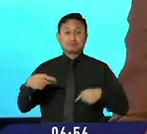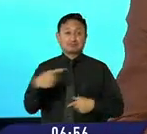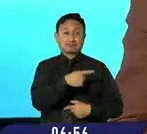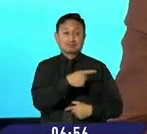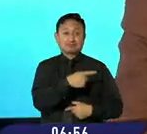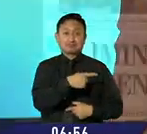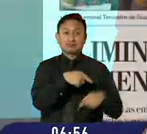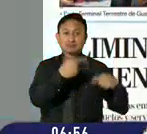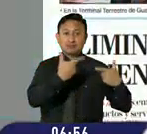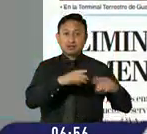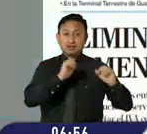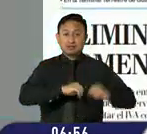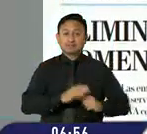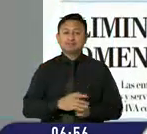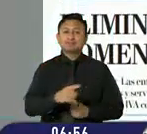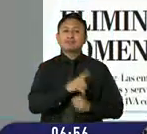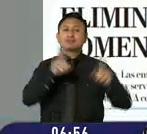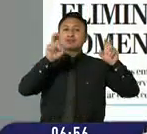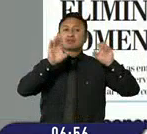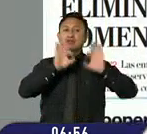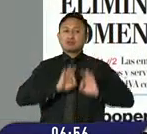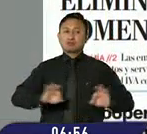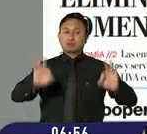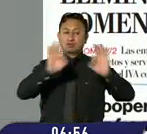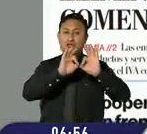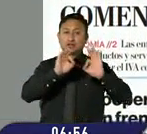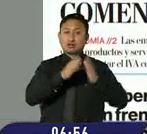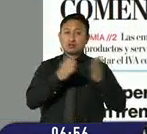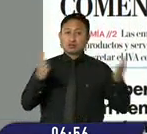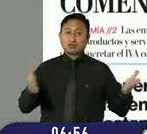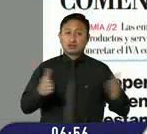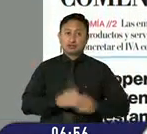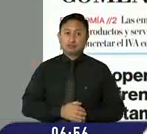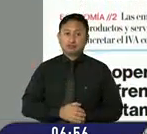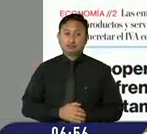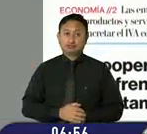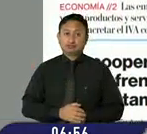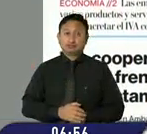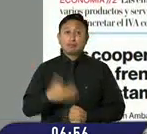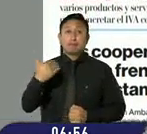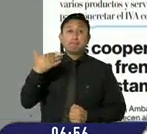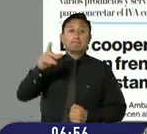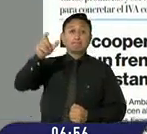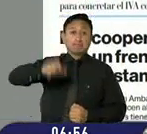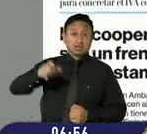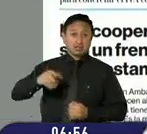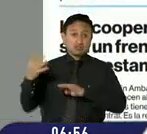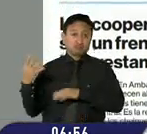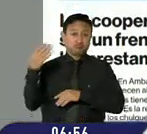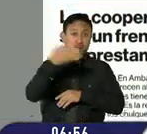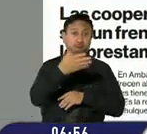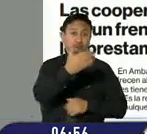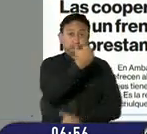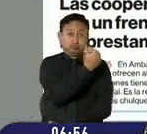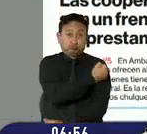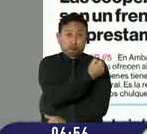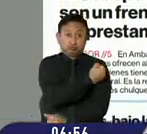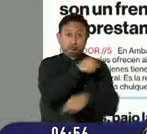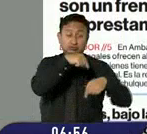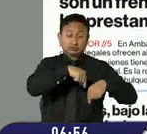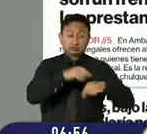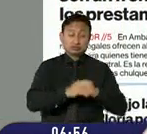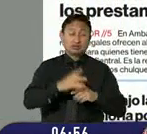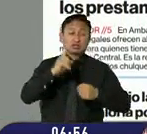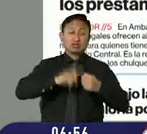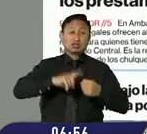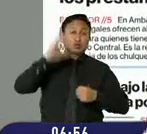trabajo, estos son los títulos importantes que tiene el diario de comercio, más personas acuden a vacunarse, en hora buena, en Quito, Wequilco, en Quito,